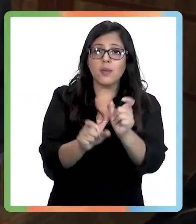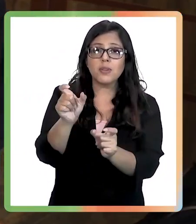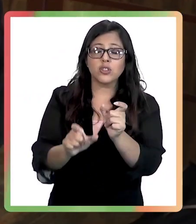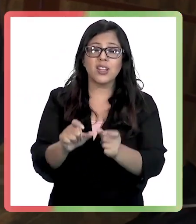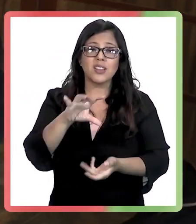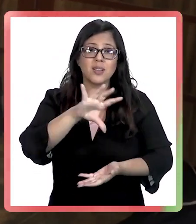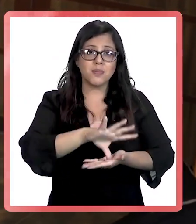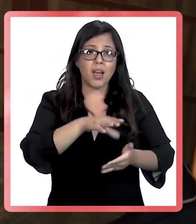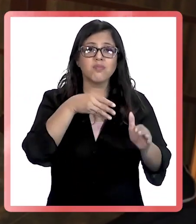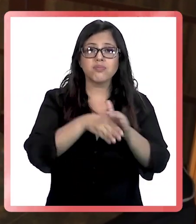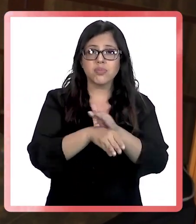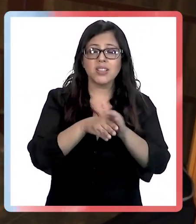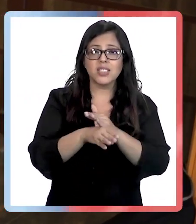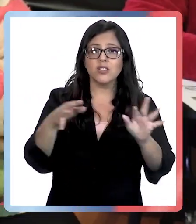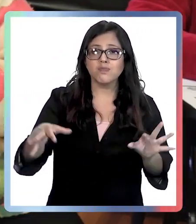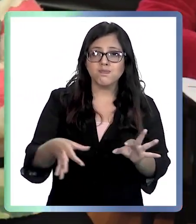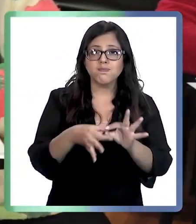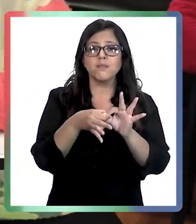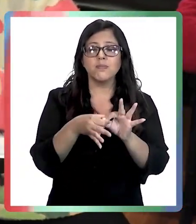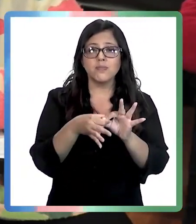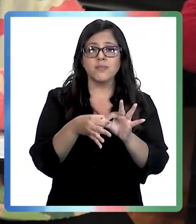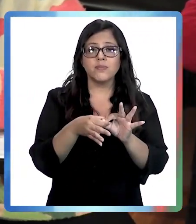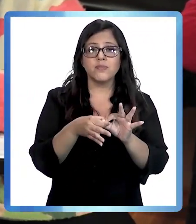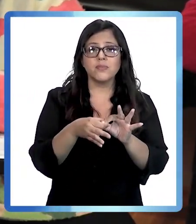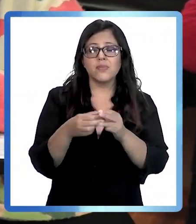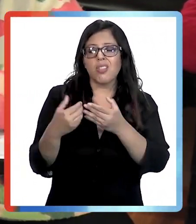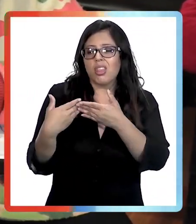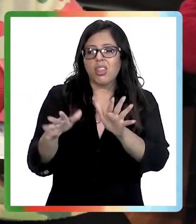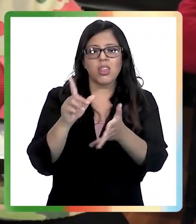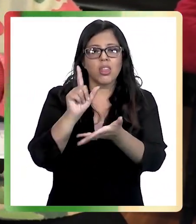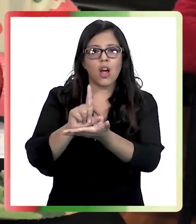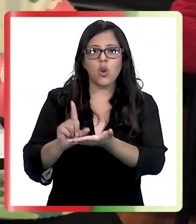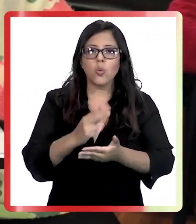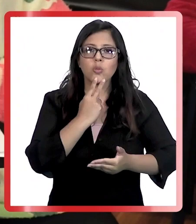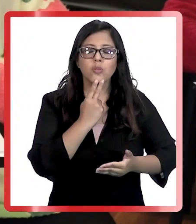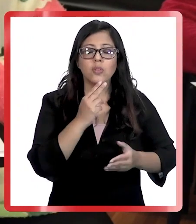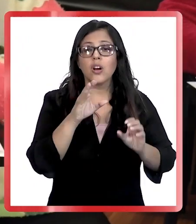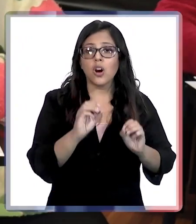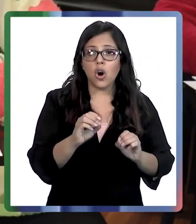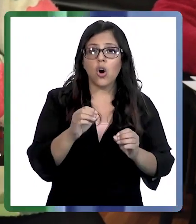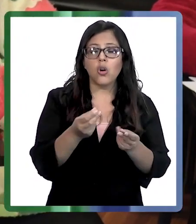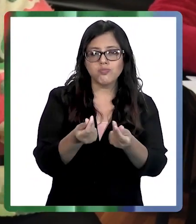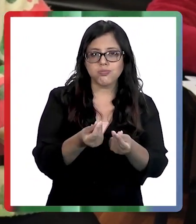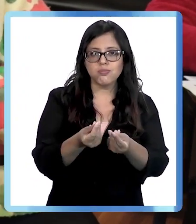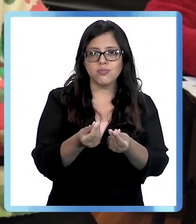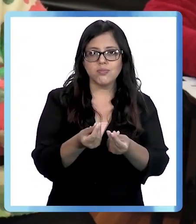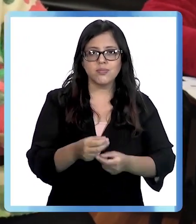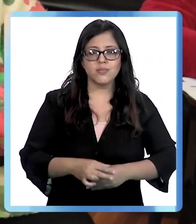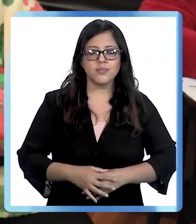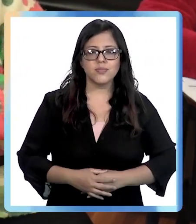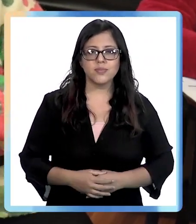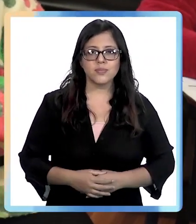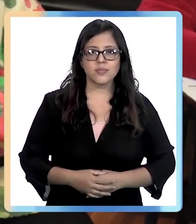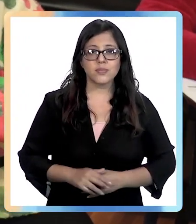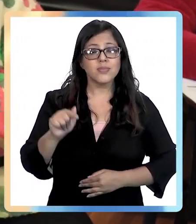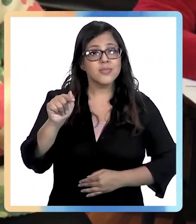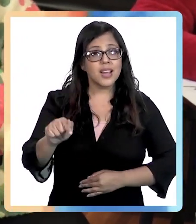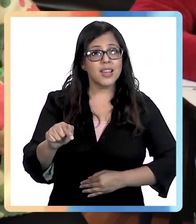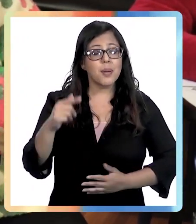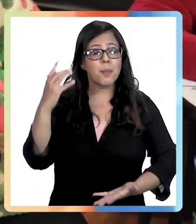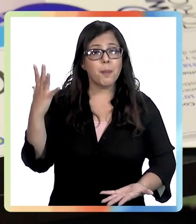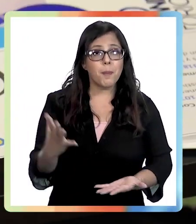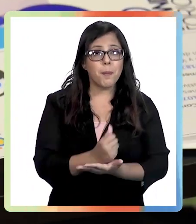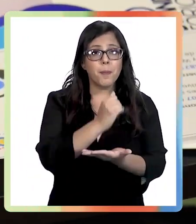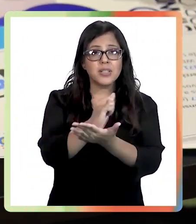habitantes del país tengan acceso a conectividad sin importar el lugar donde viven o situación económica. Para